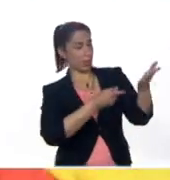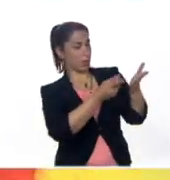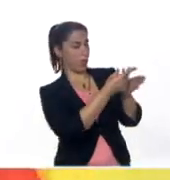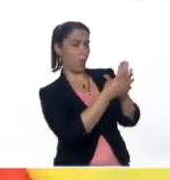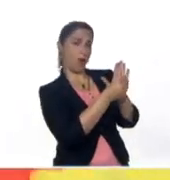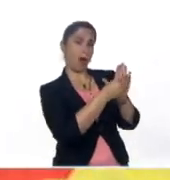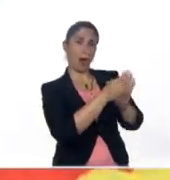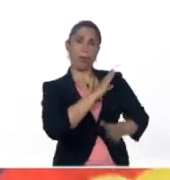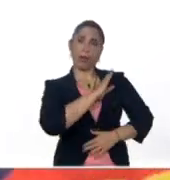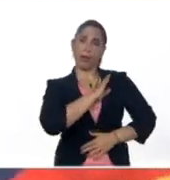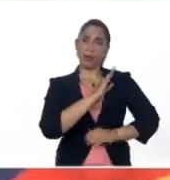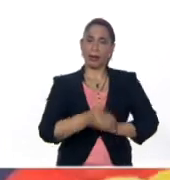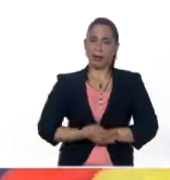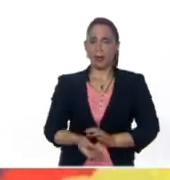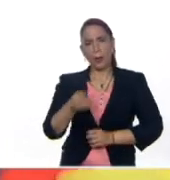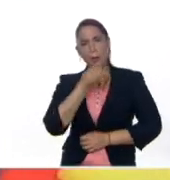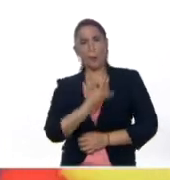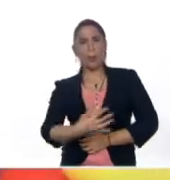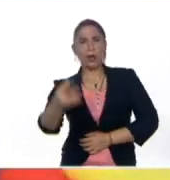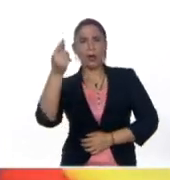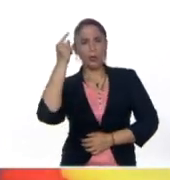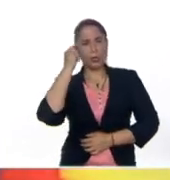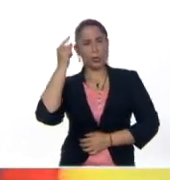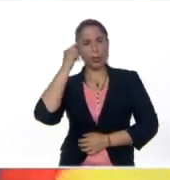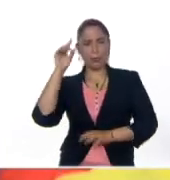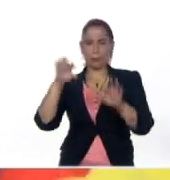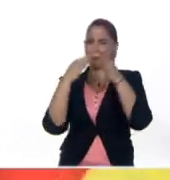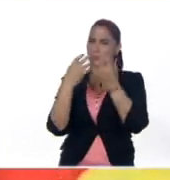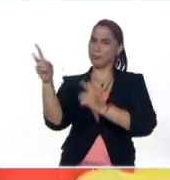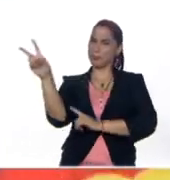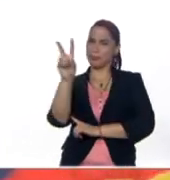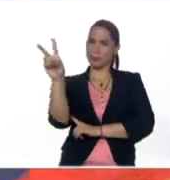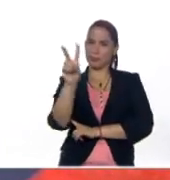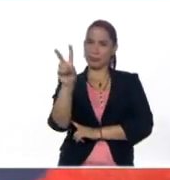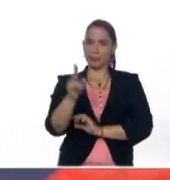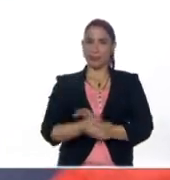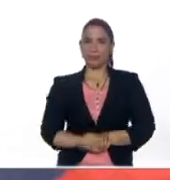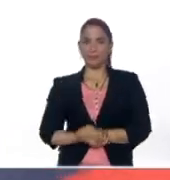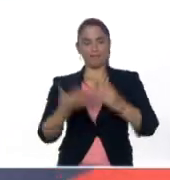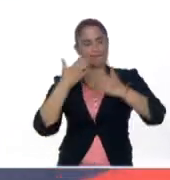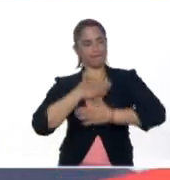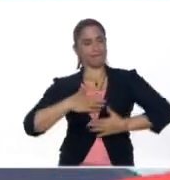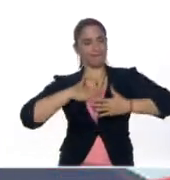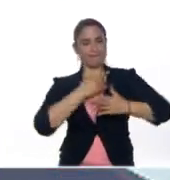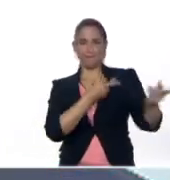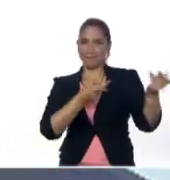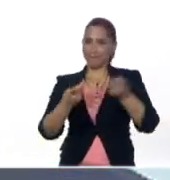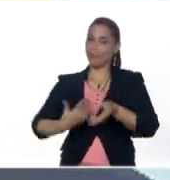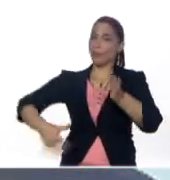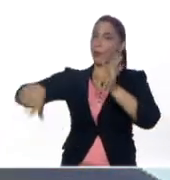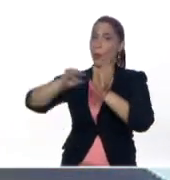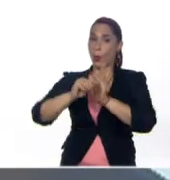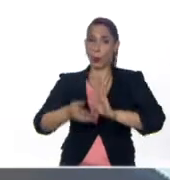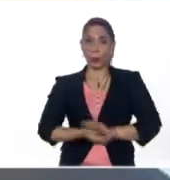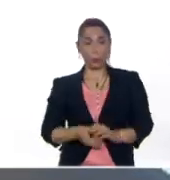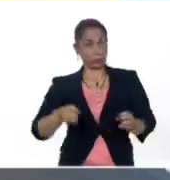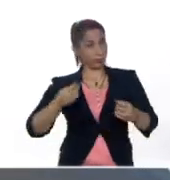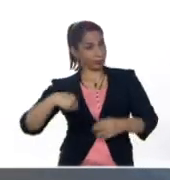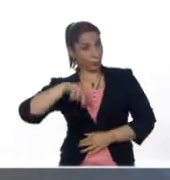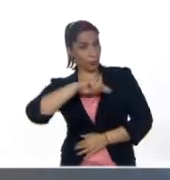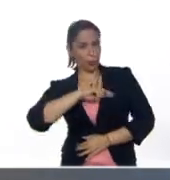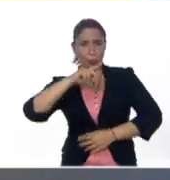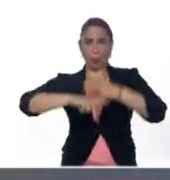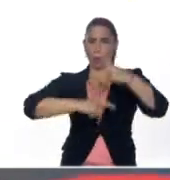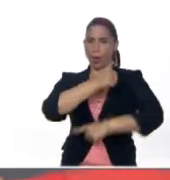¡Dibújame! Muy buenos días, familia venezolana. Qué gusto recibirlos nuevamente en este, nuestro